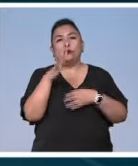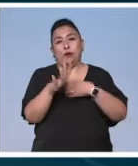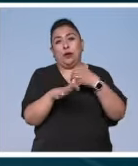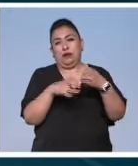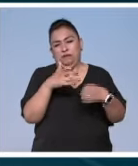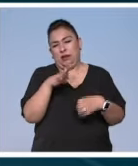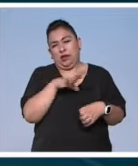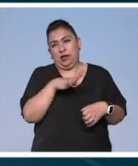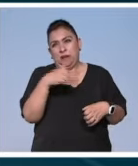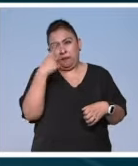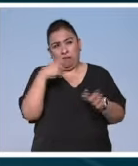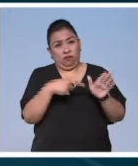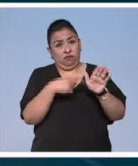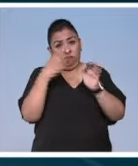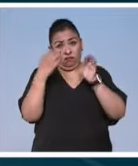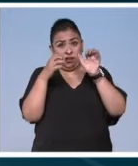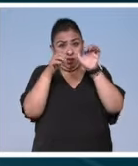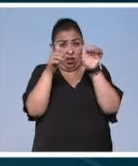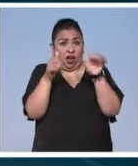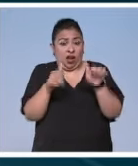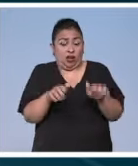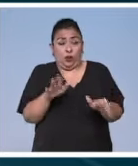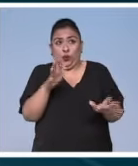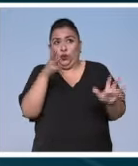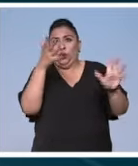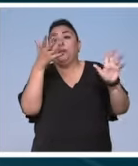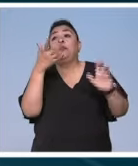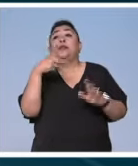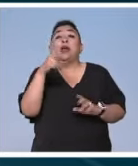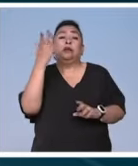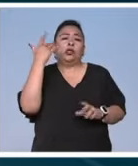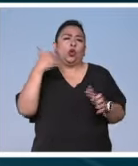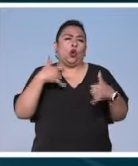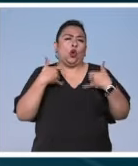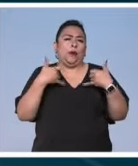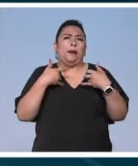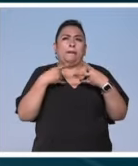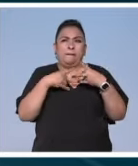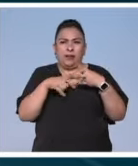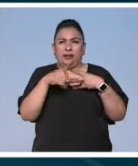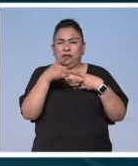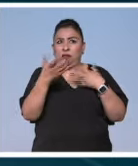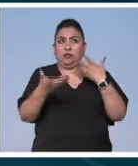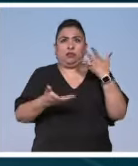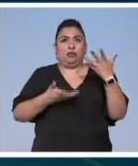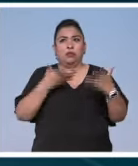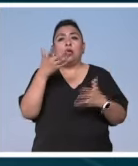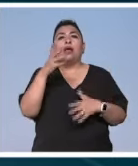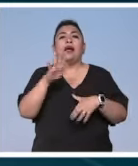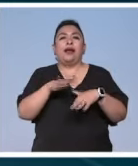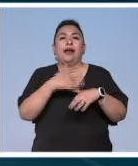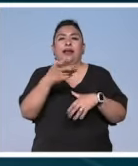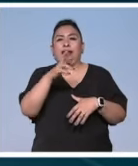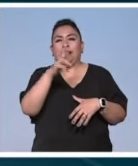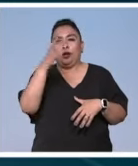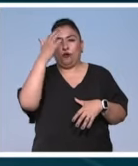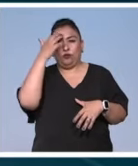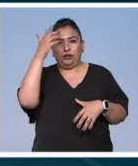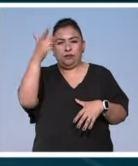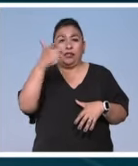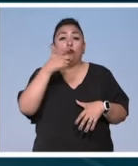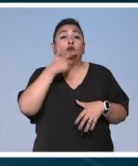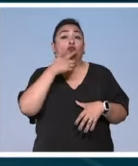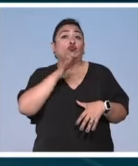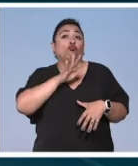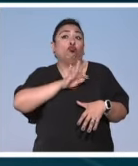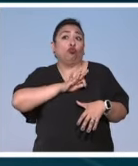exponerlos como obras de arte. Pero él desde muy joven empezó a generar esta polémica y por eso el reconocimiento que tuvo en Reino Unido que